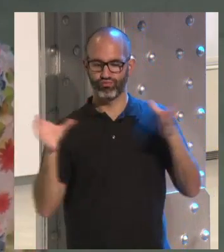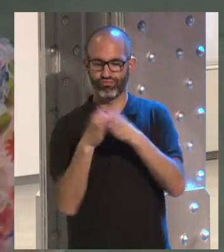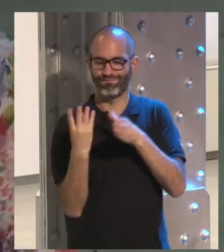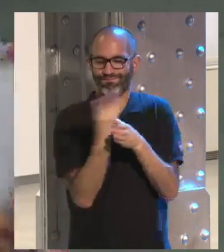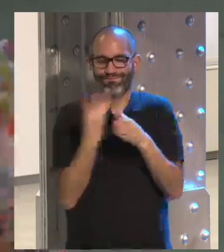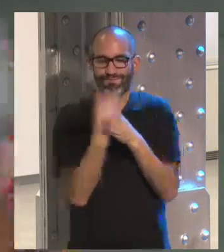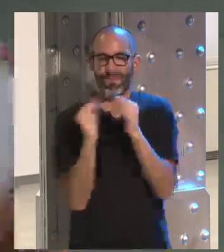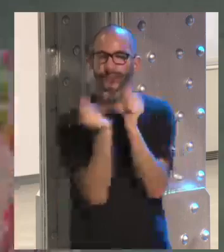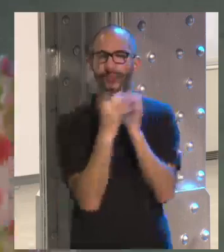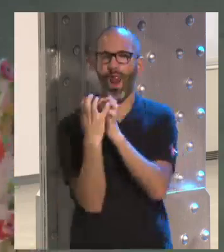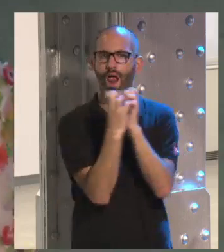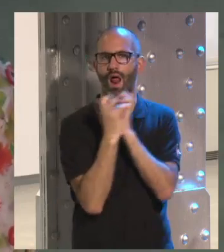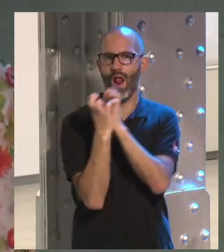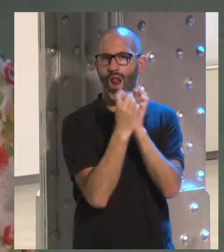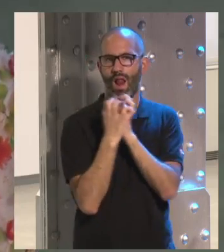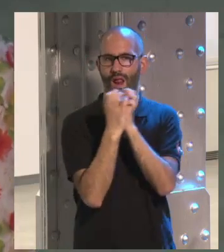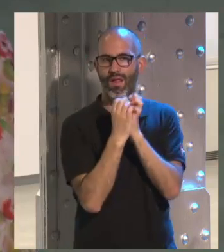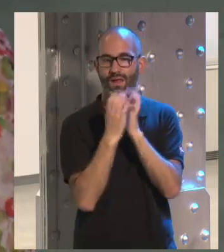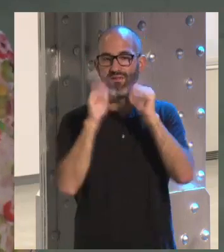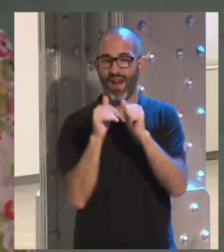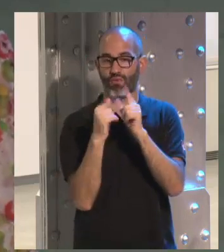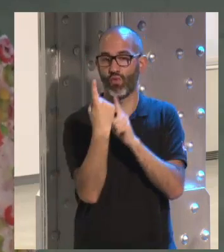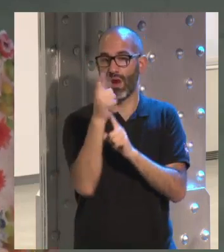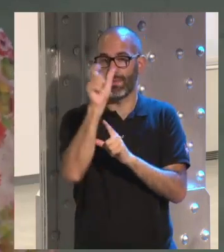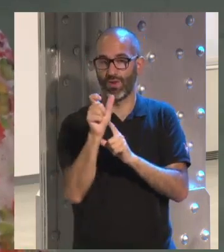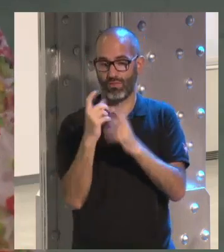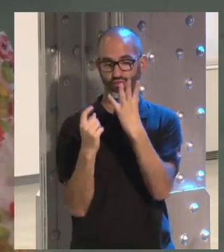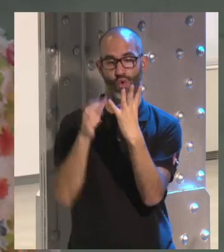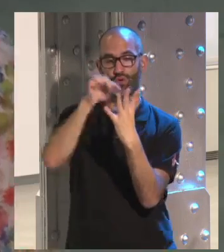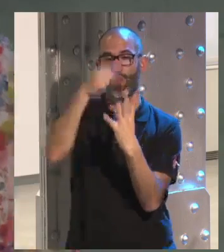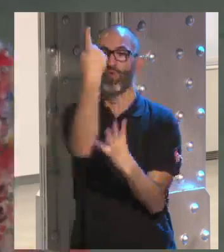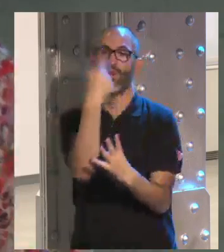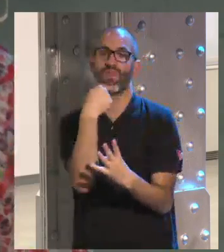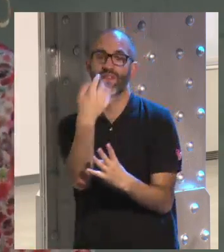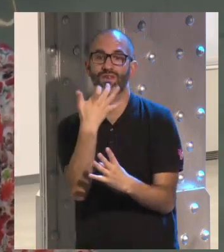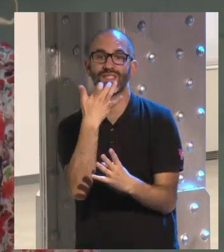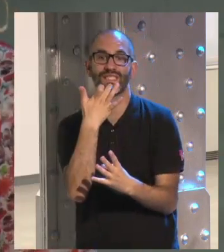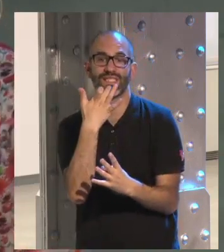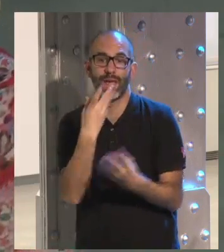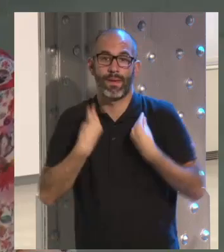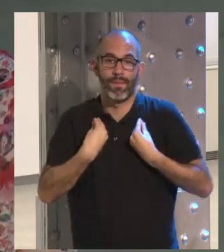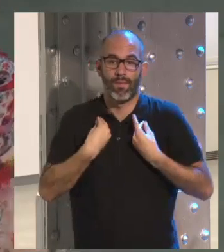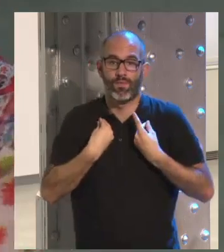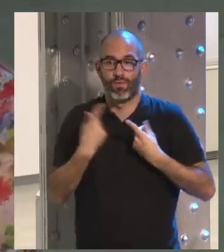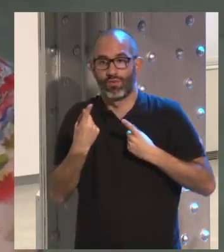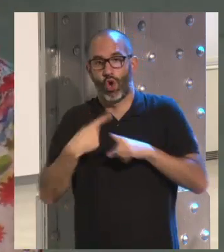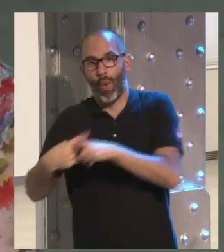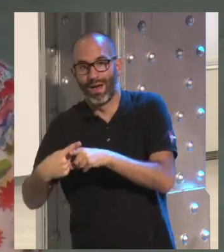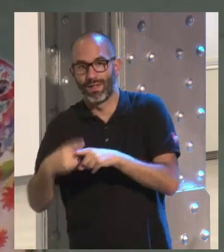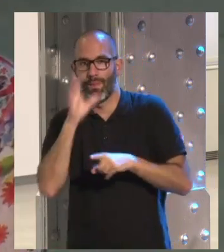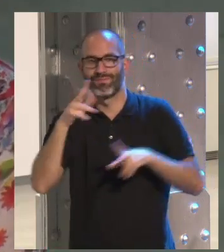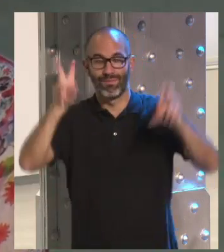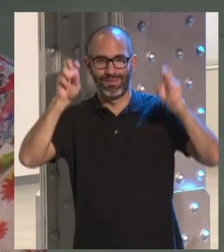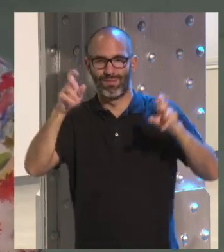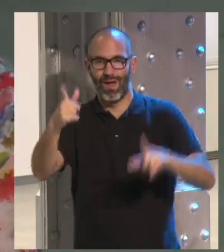discusión. Porque estaban hablando los chicos y uno de ellos comentó, bueno, pues es que si se vive, se comparte. Y de ahí fue donde